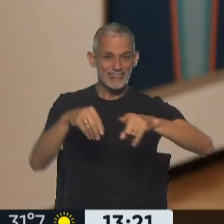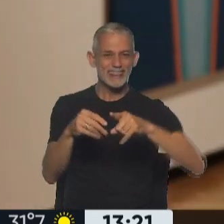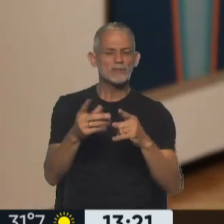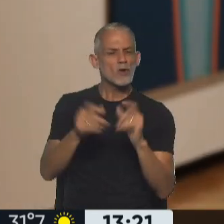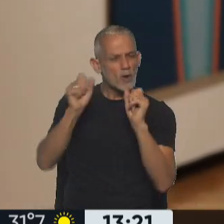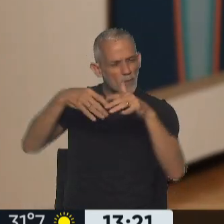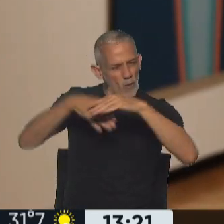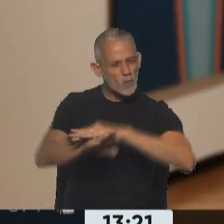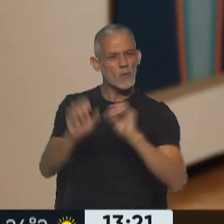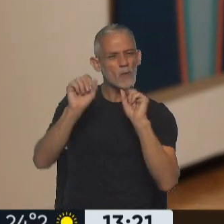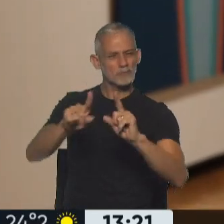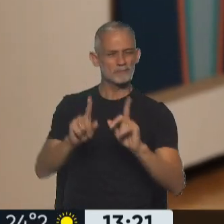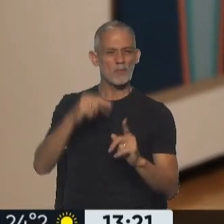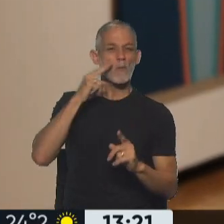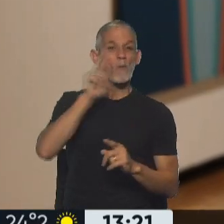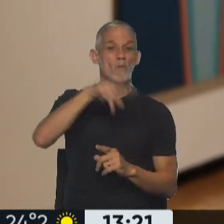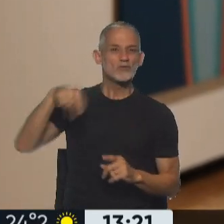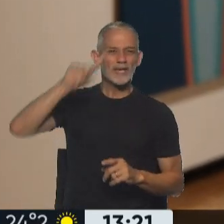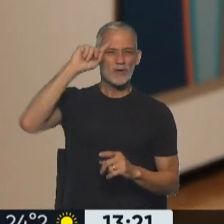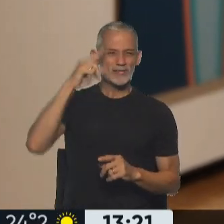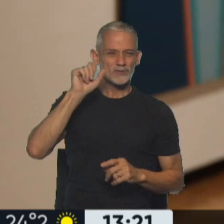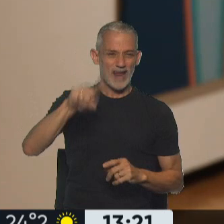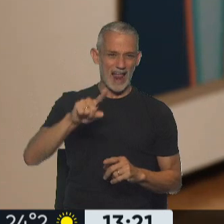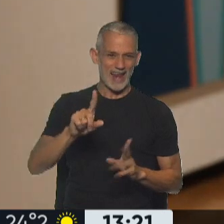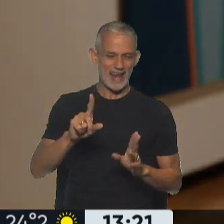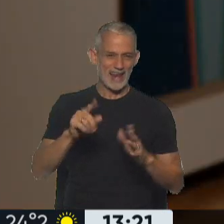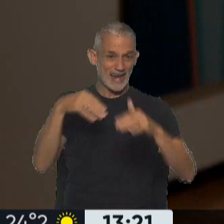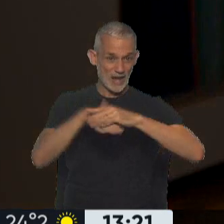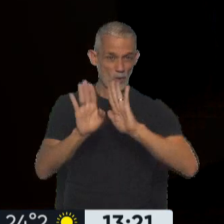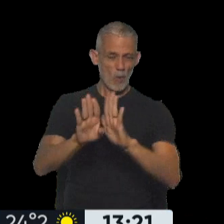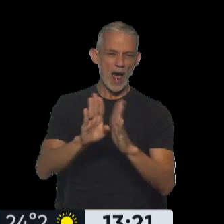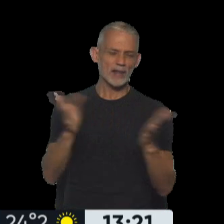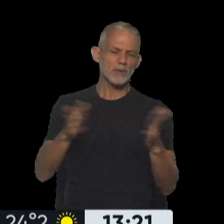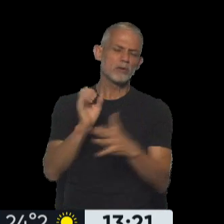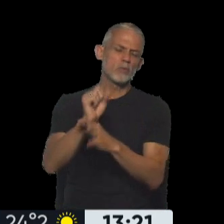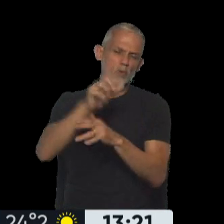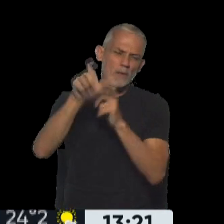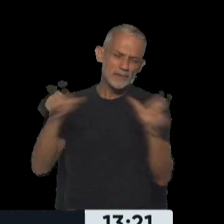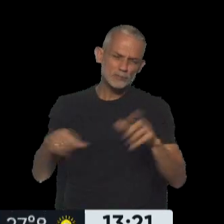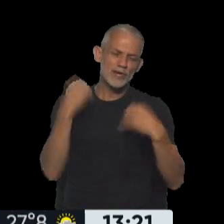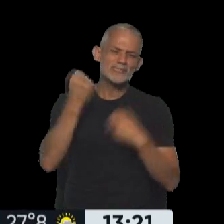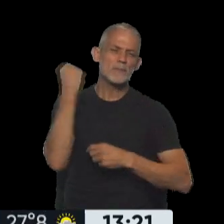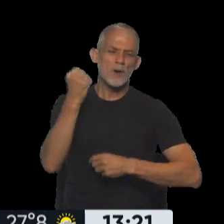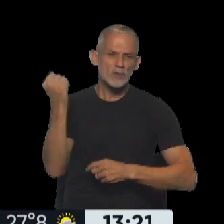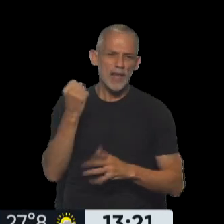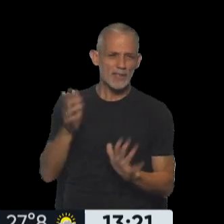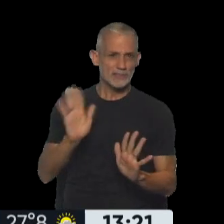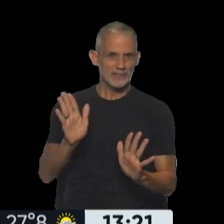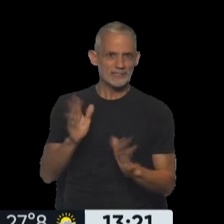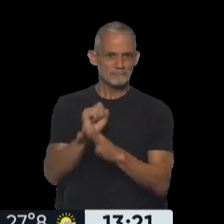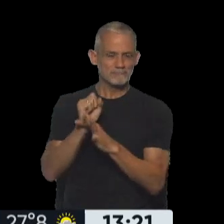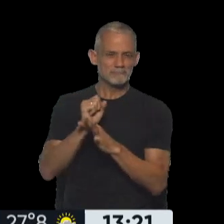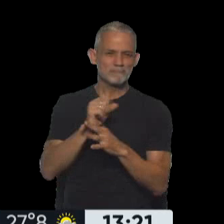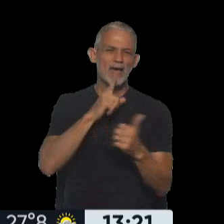acervo, del patrimonio del Museo Nacional de Bellas Artes. Nombres importantes que están allí presentes,